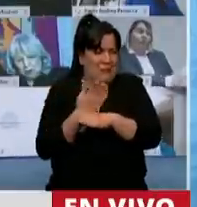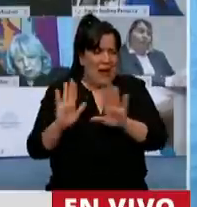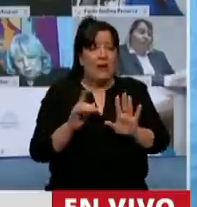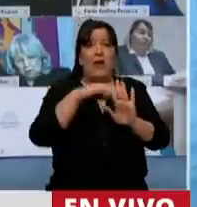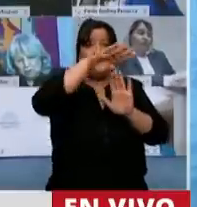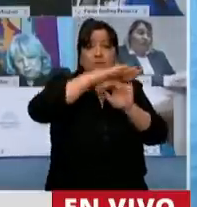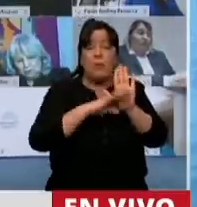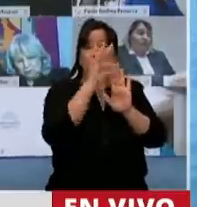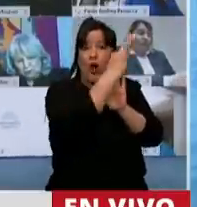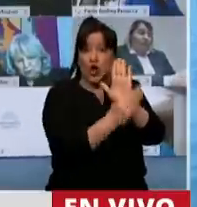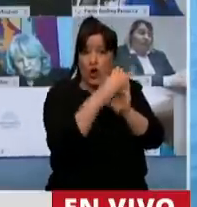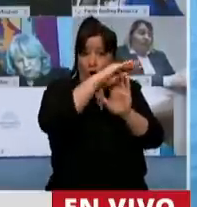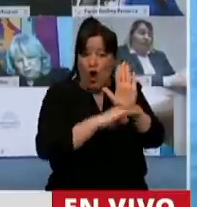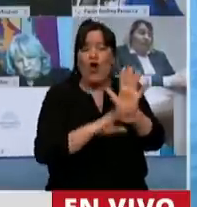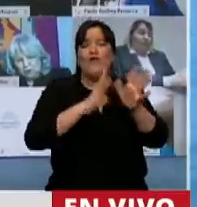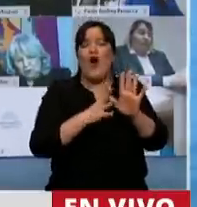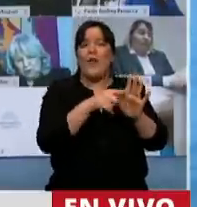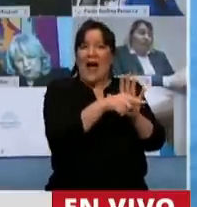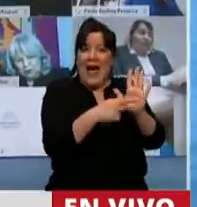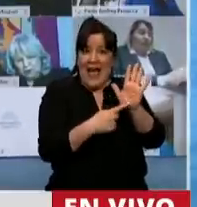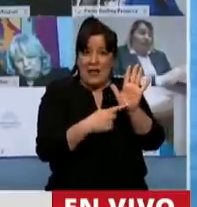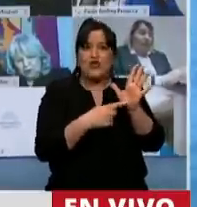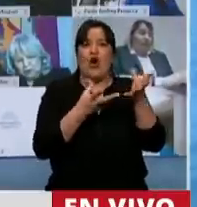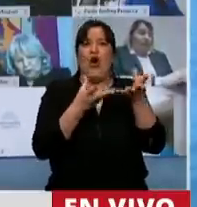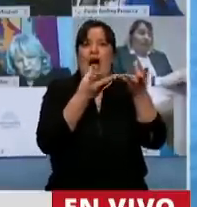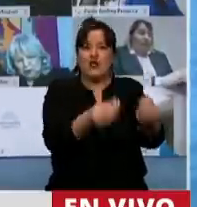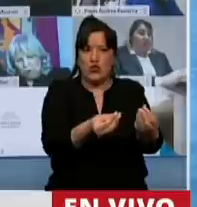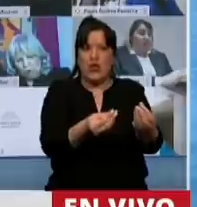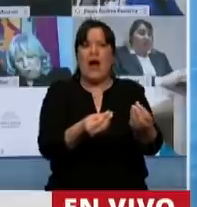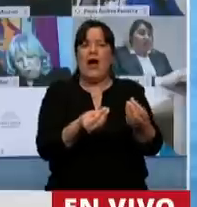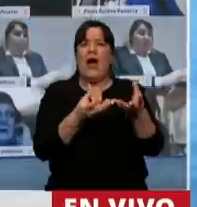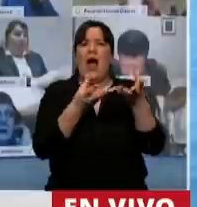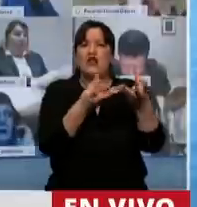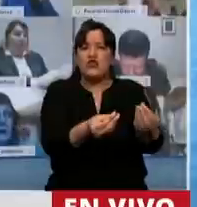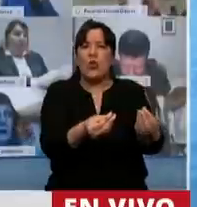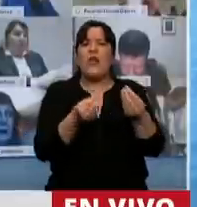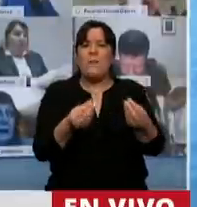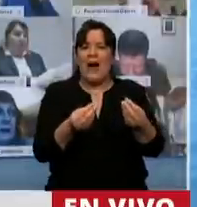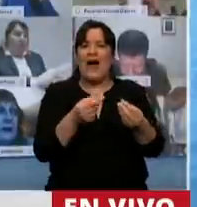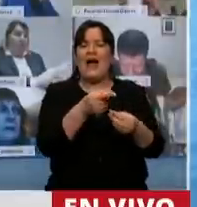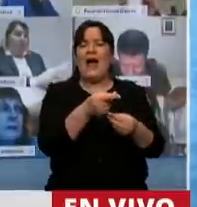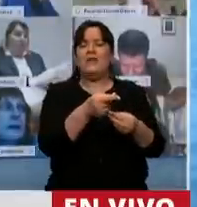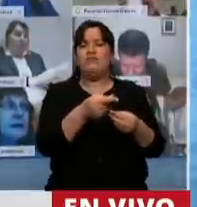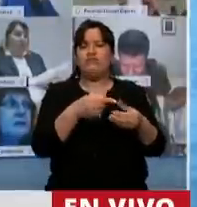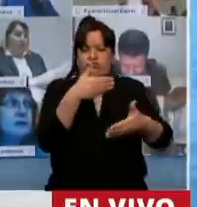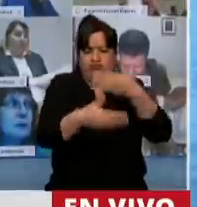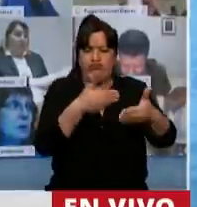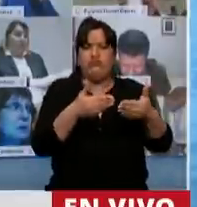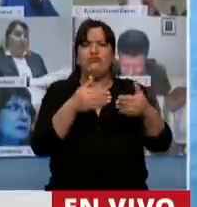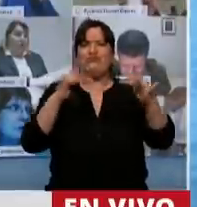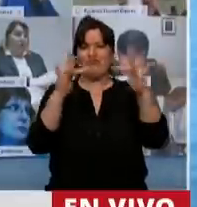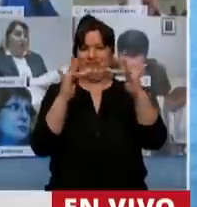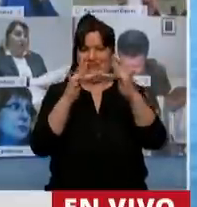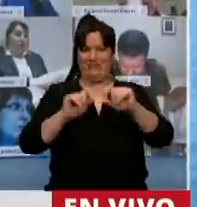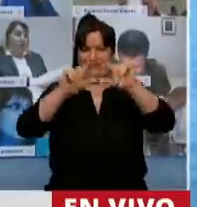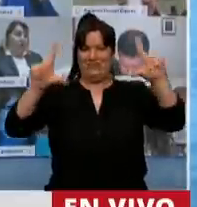accesoria, y ha sido el vehículo, el canal y el mecanismo para funcionar de manera remota